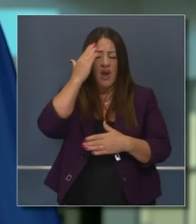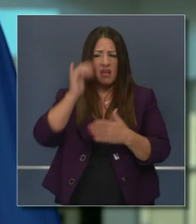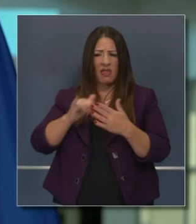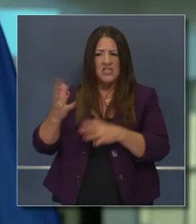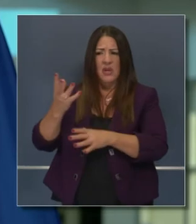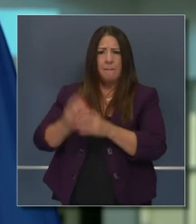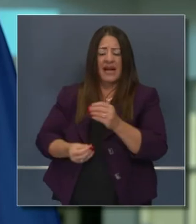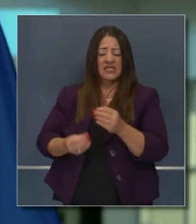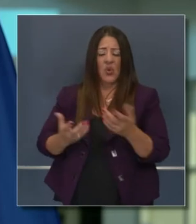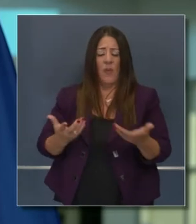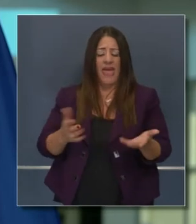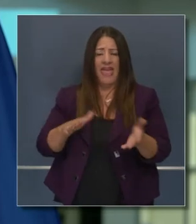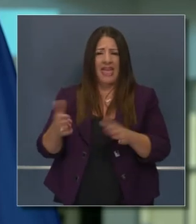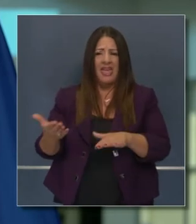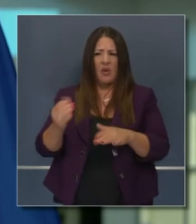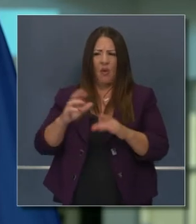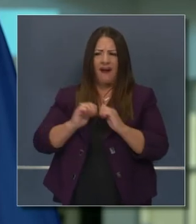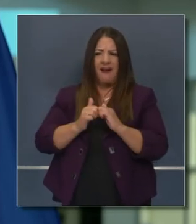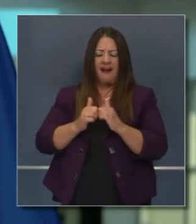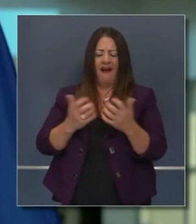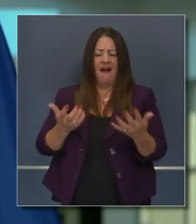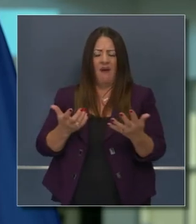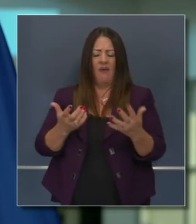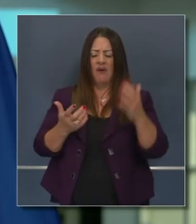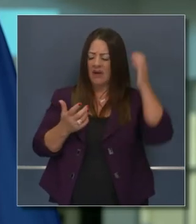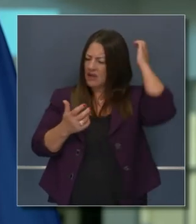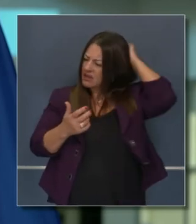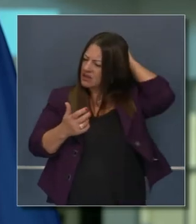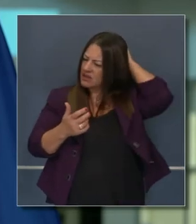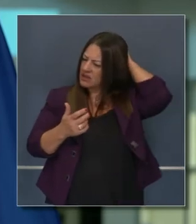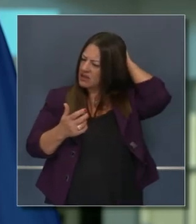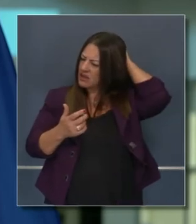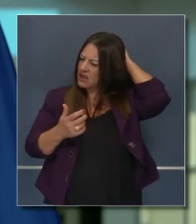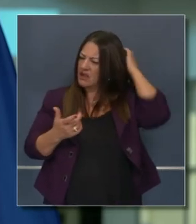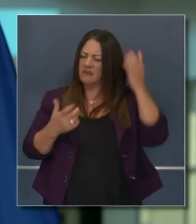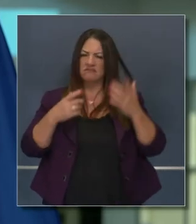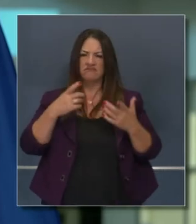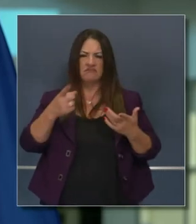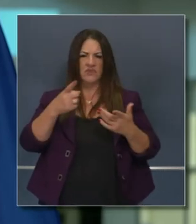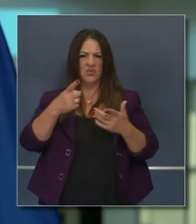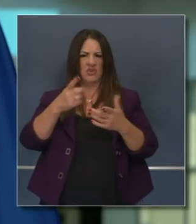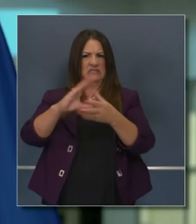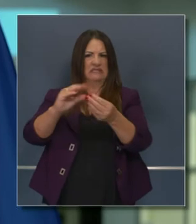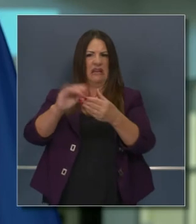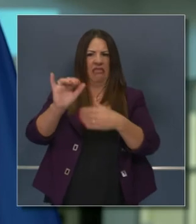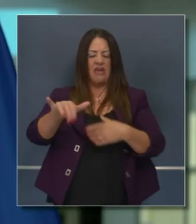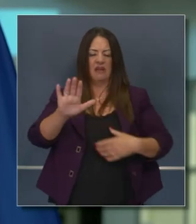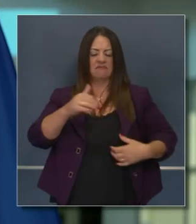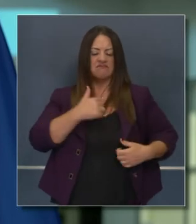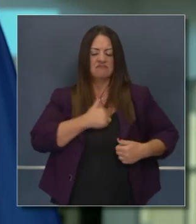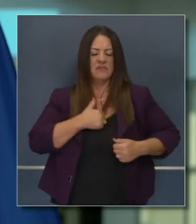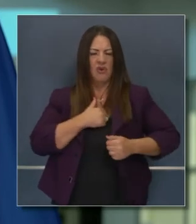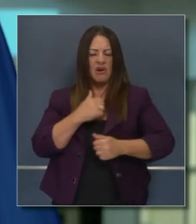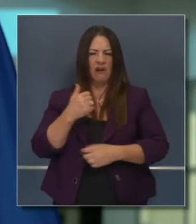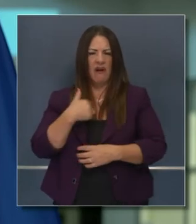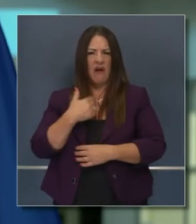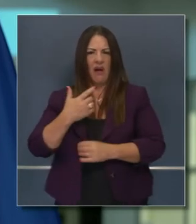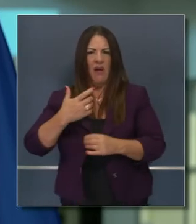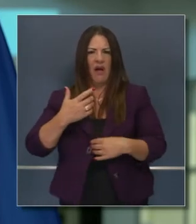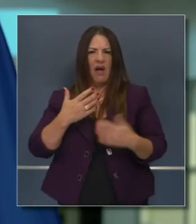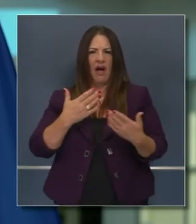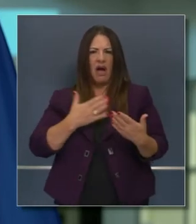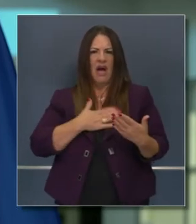Discúlpeme que no estaba percatado de su fallecimiento o cómo ocurrió. Obviamente ella es una leyenda, así que discúlpeme.